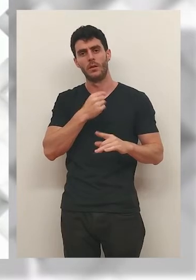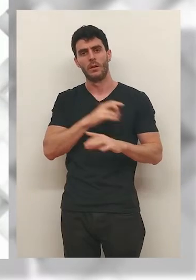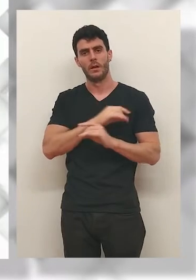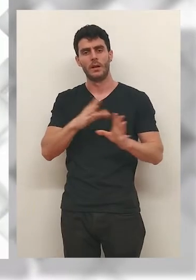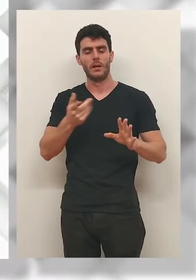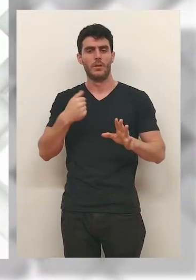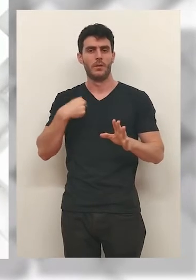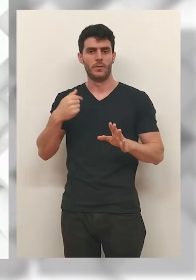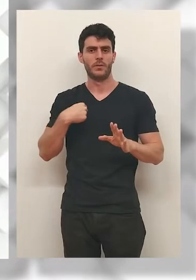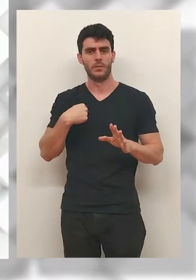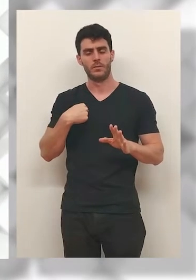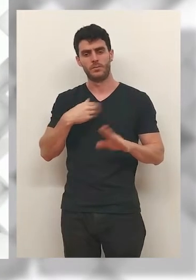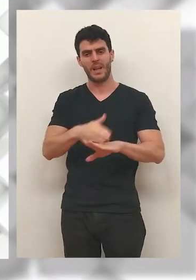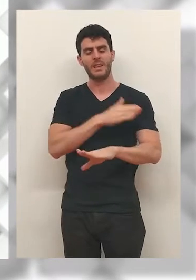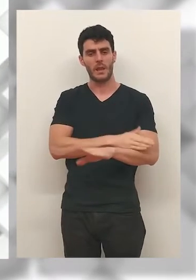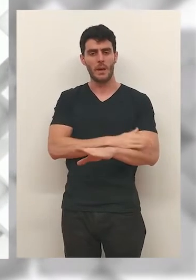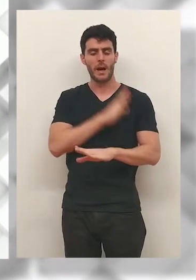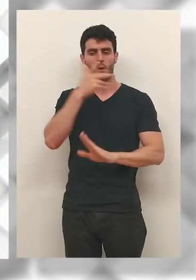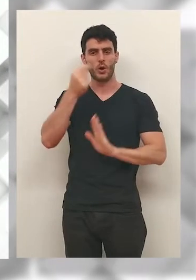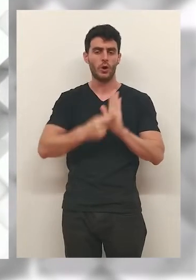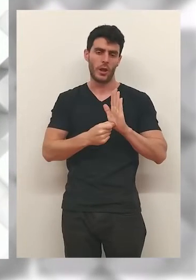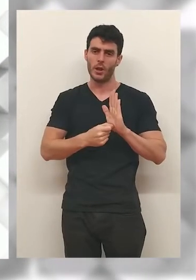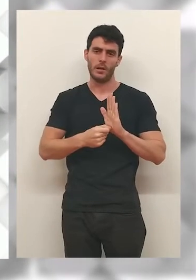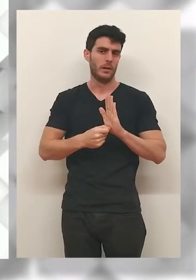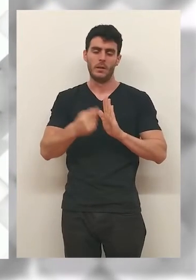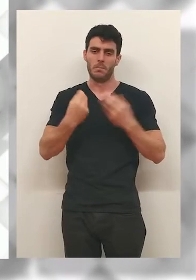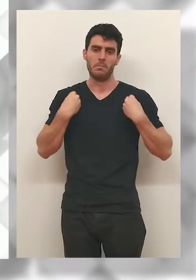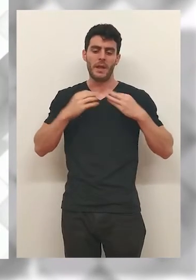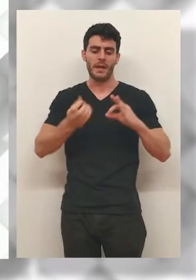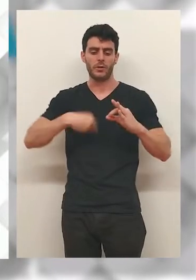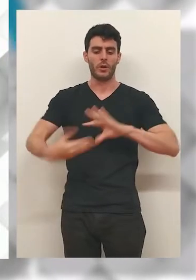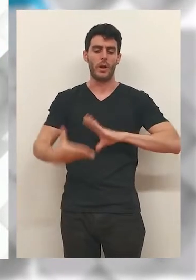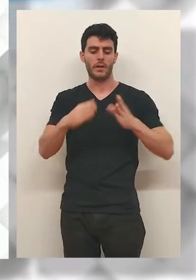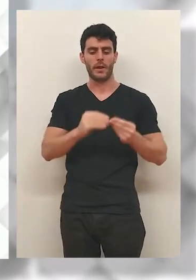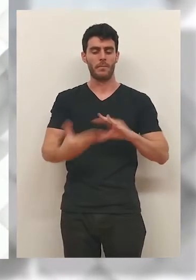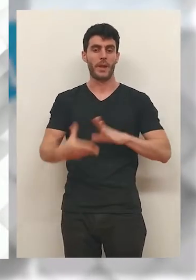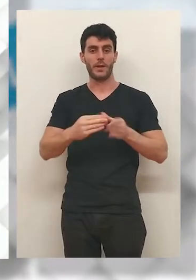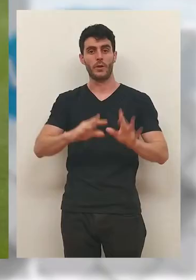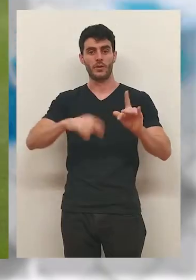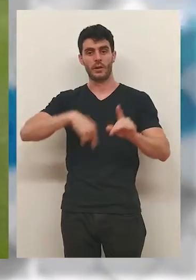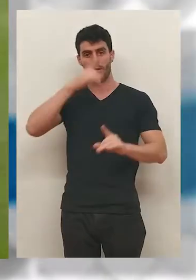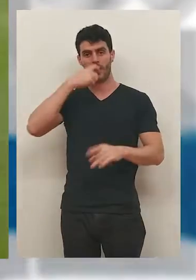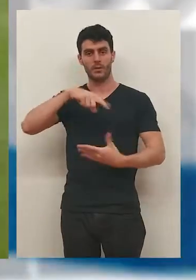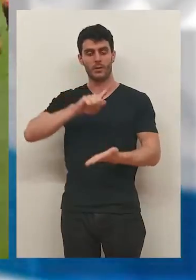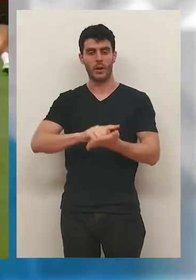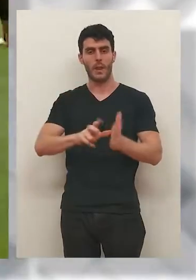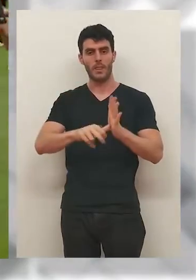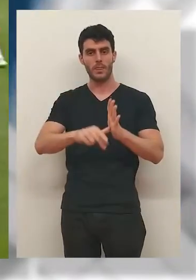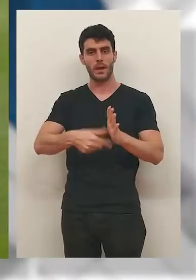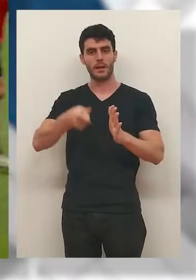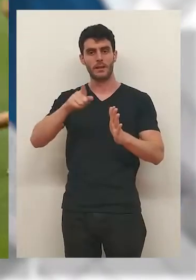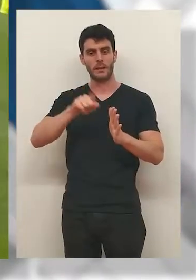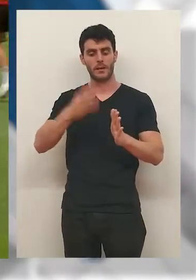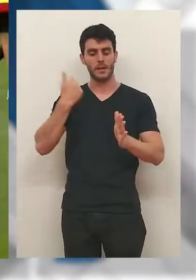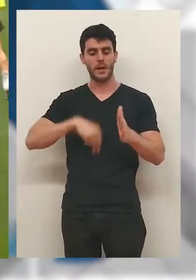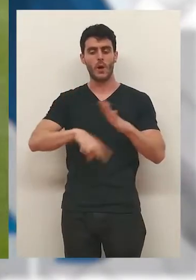A mí me hubiera gustado podernos anticipar en el mercado, pero las condiciones son las que son y hay que adaptarnos. Adaptación porque un